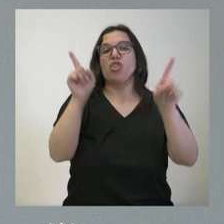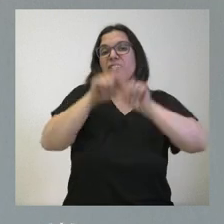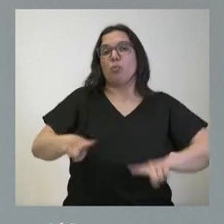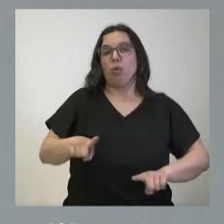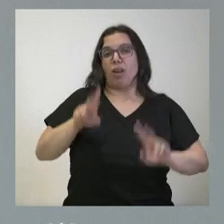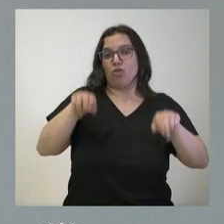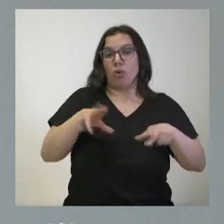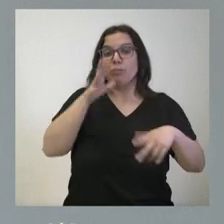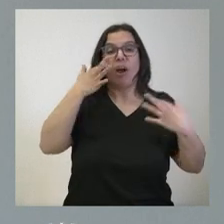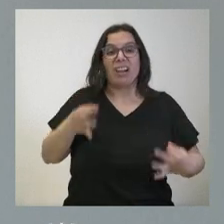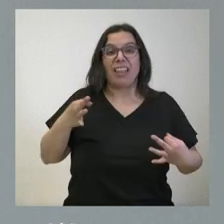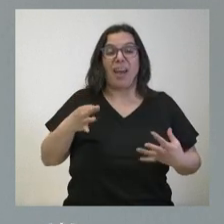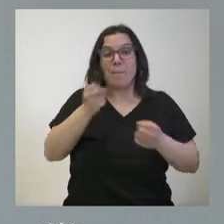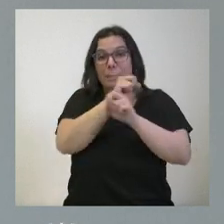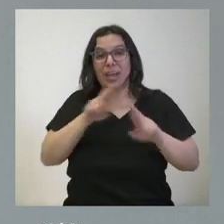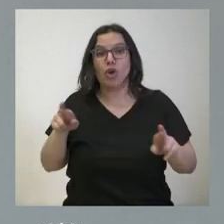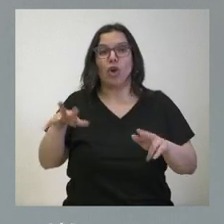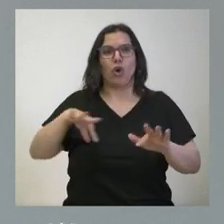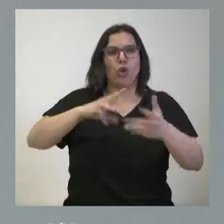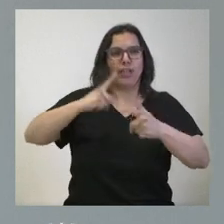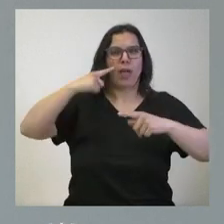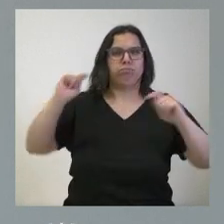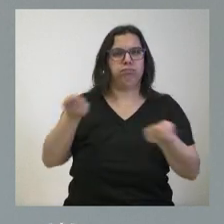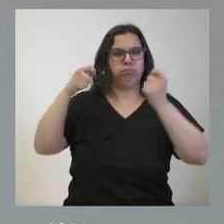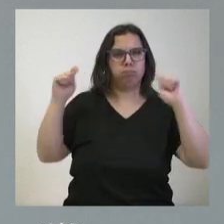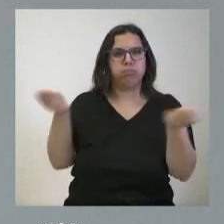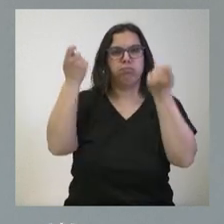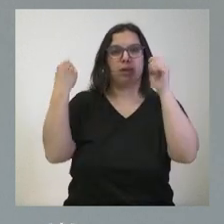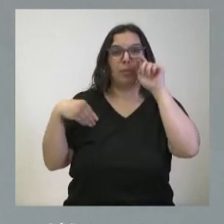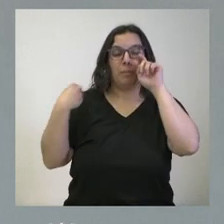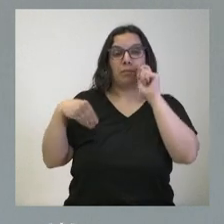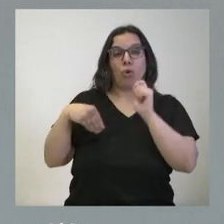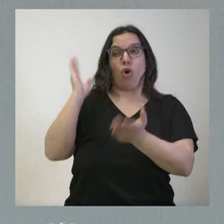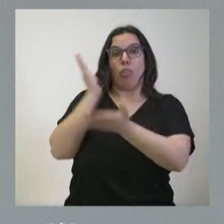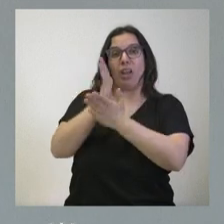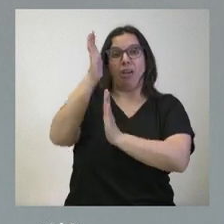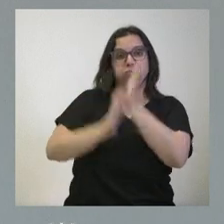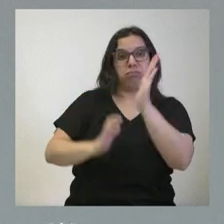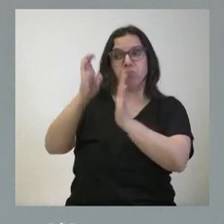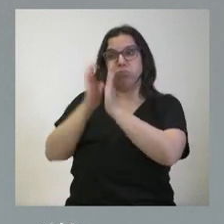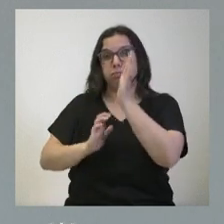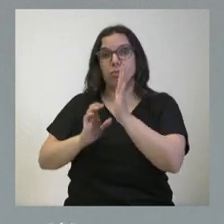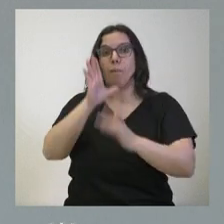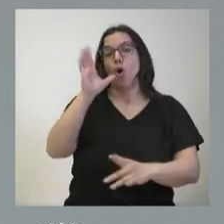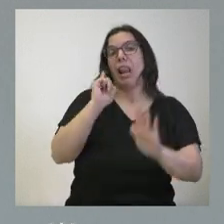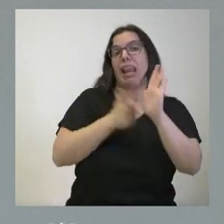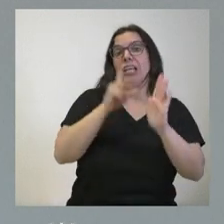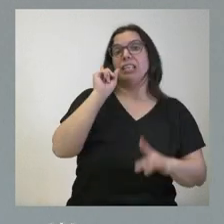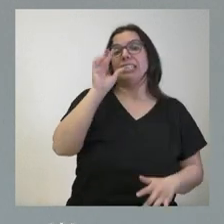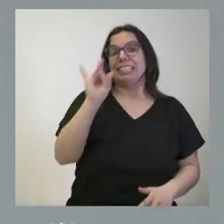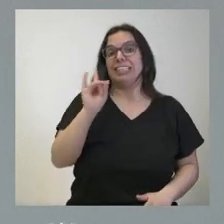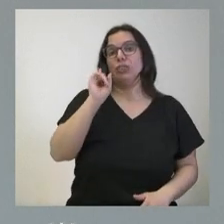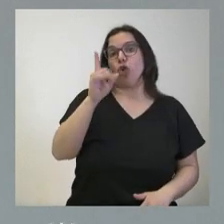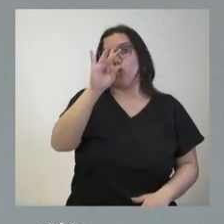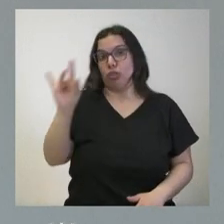supone día tras día las noticias de reducciones de condena por la ley del sí-e-sí. Y no me estoy refiriendo